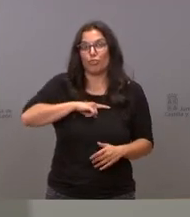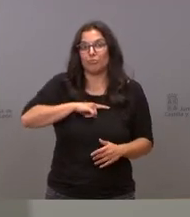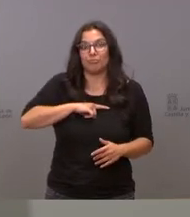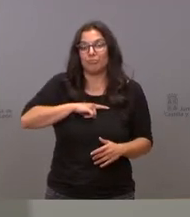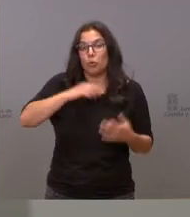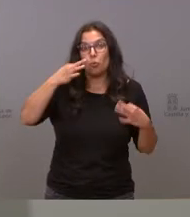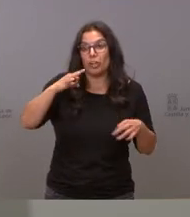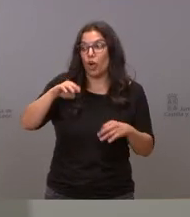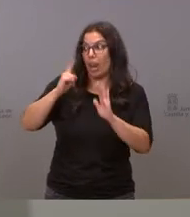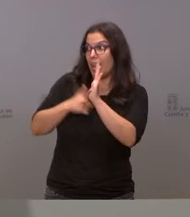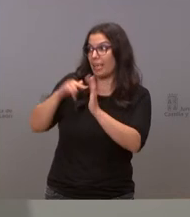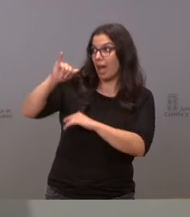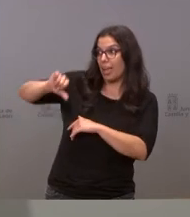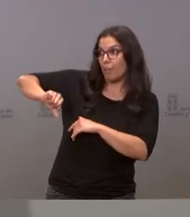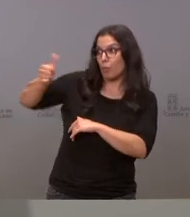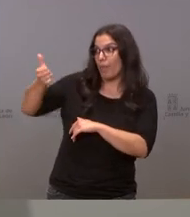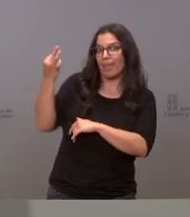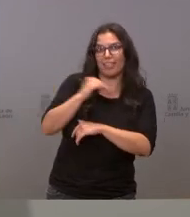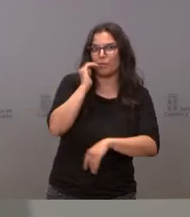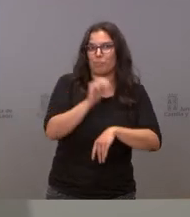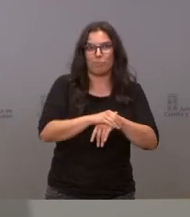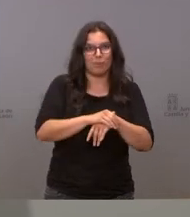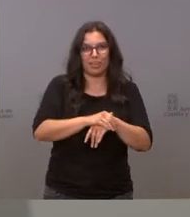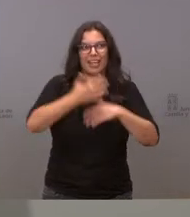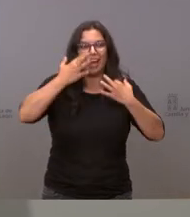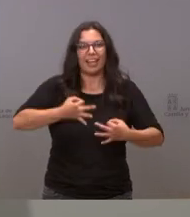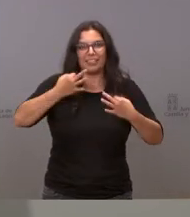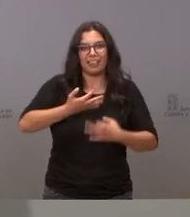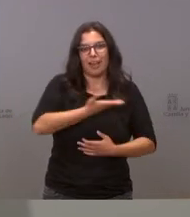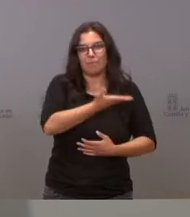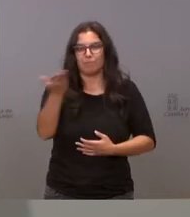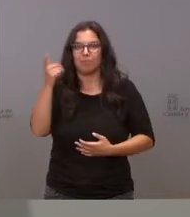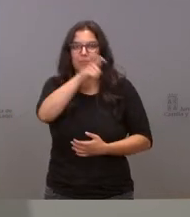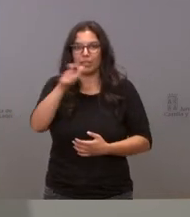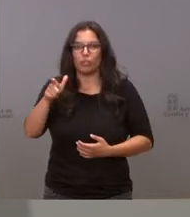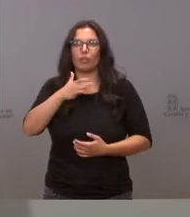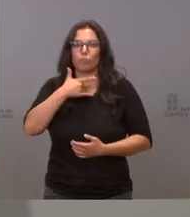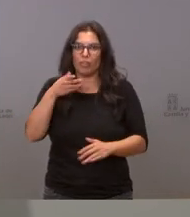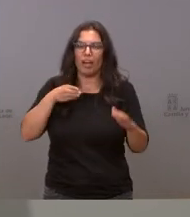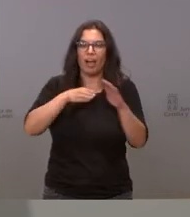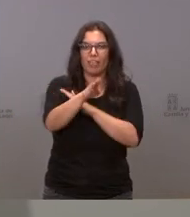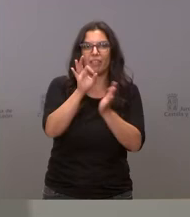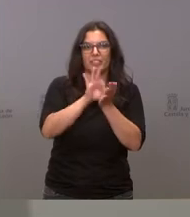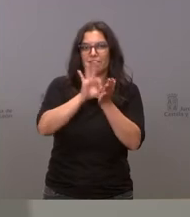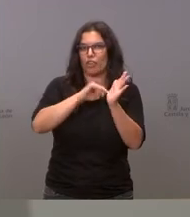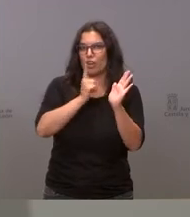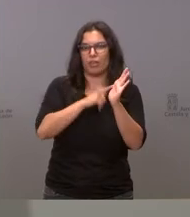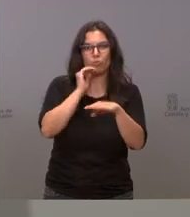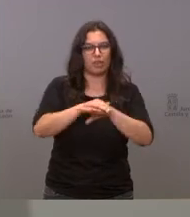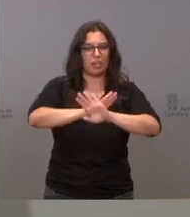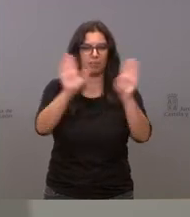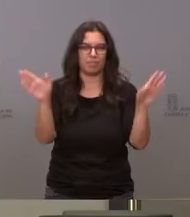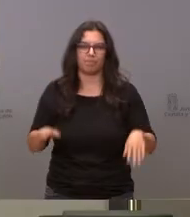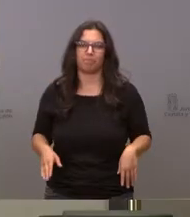es que se cumpla la ley y que garanticemos a los ciudadanos el correcto y el estricto cumplimiento de la ley y eso es lo que vamos a hacer